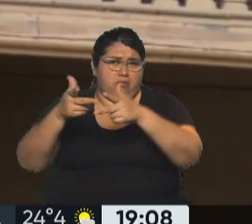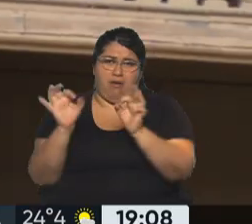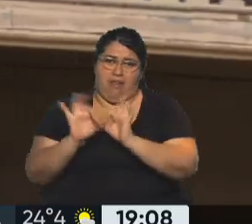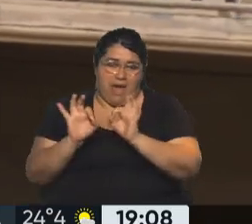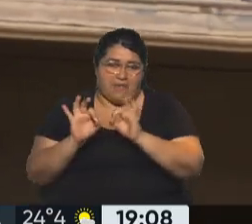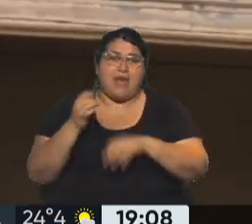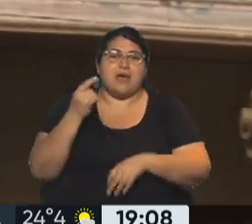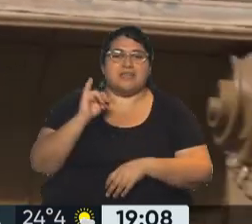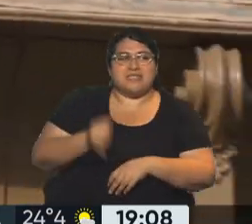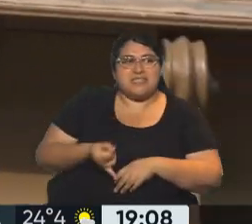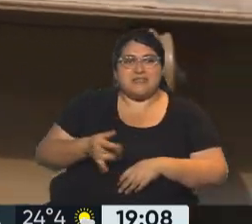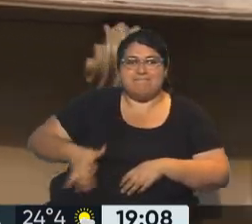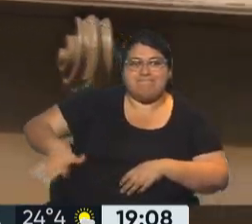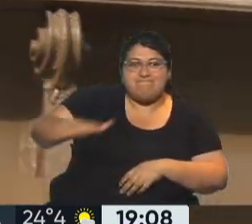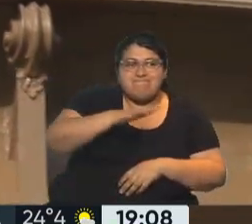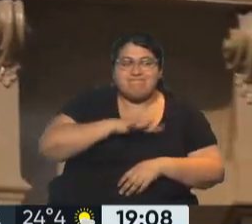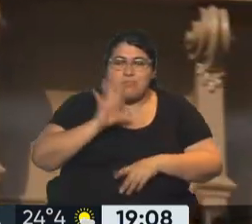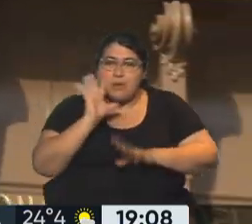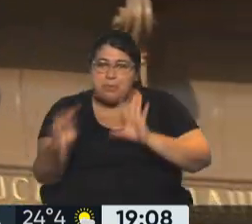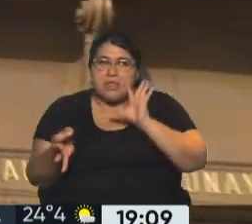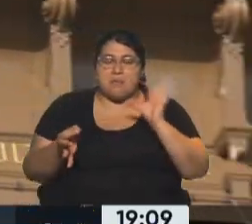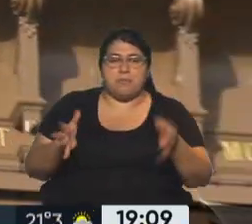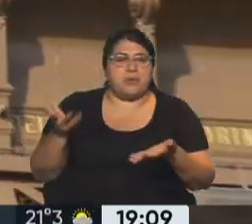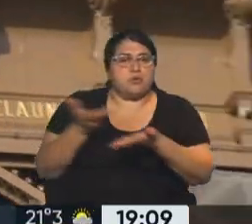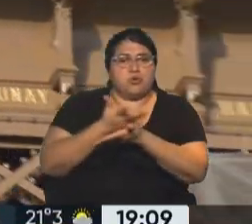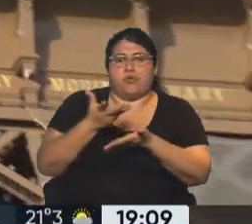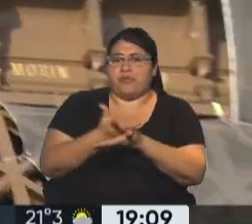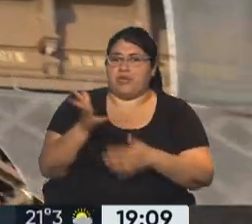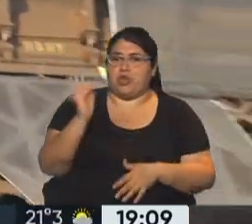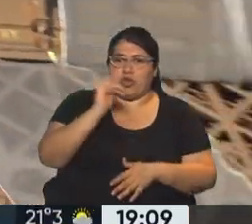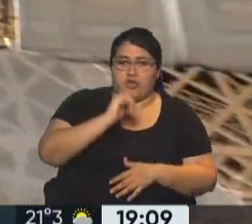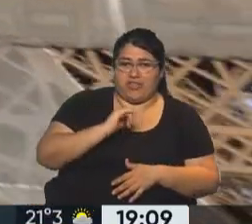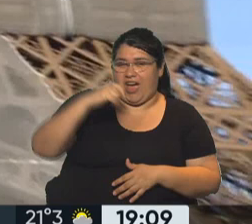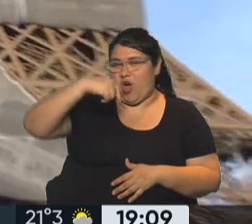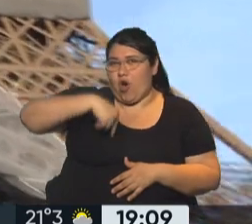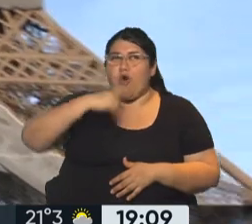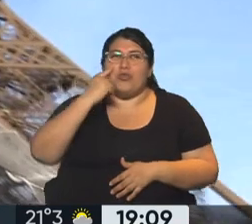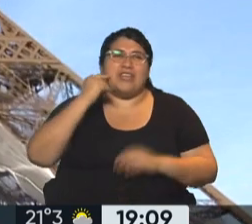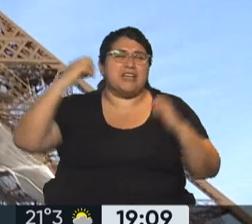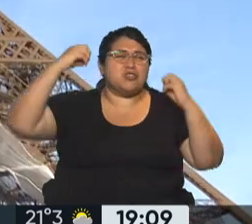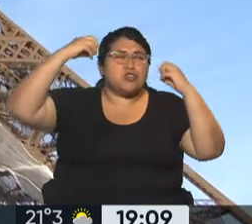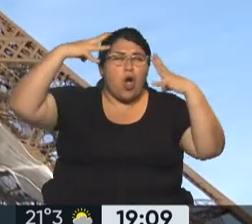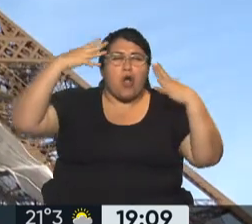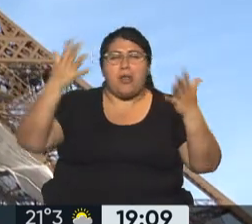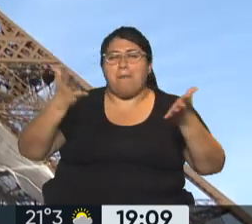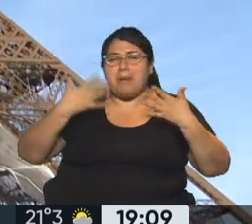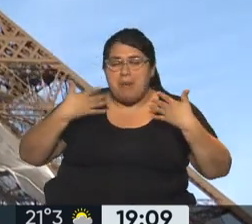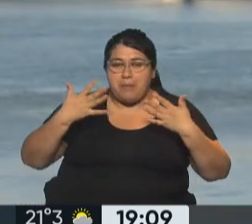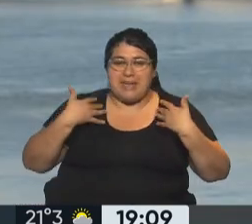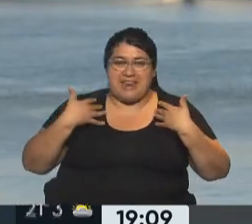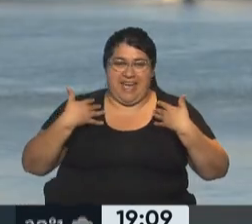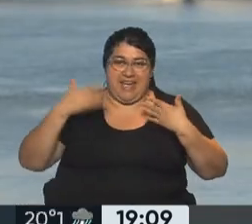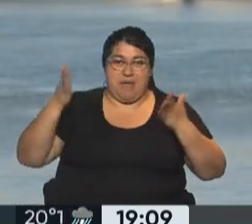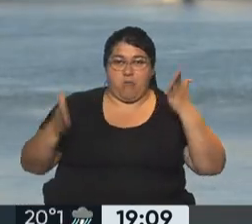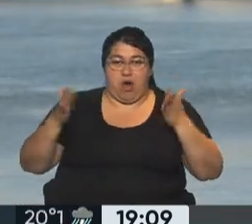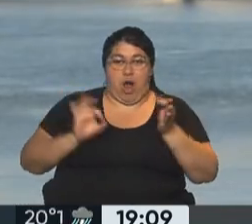vida de todos los días de los franceses. Un día soleado, de primavera, en el medio del otoño,